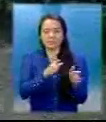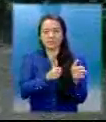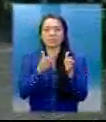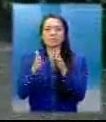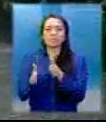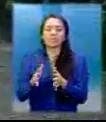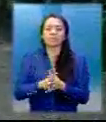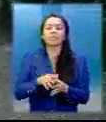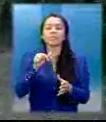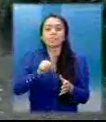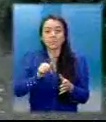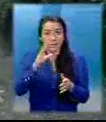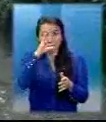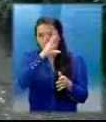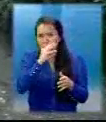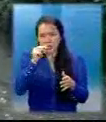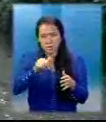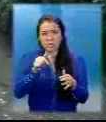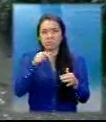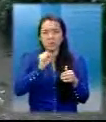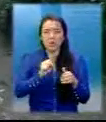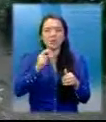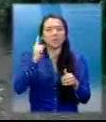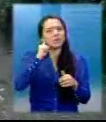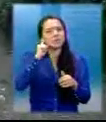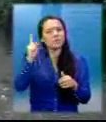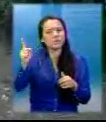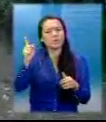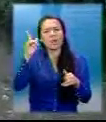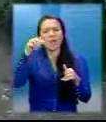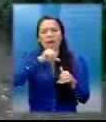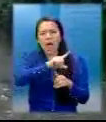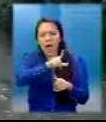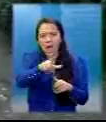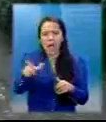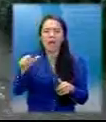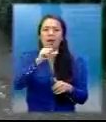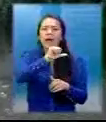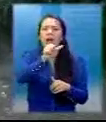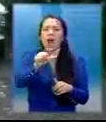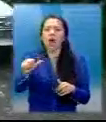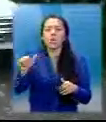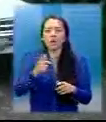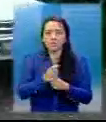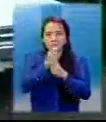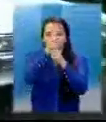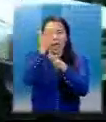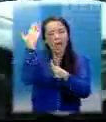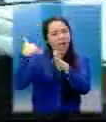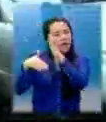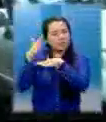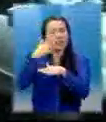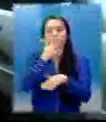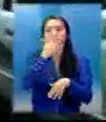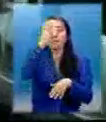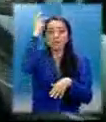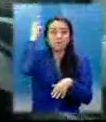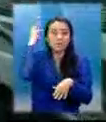Pues se escucha siempre el ruido del volcán. Esta es una laguna sagrada, es el centro de la